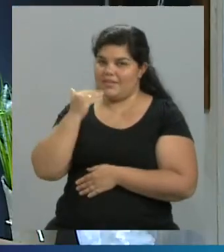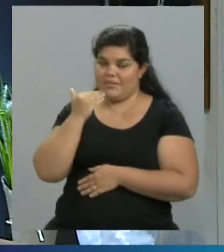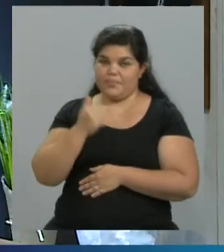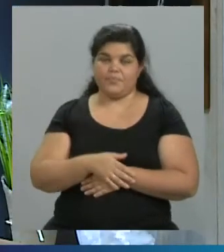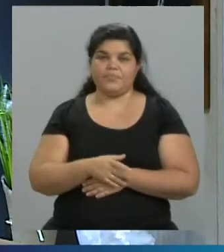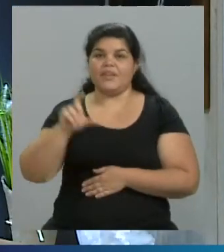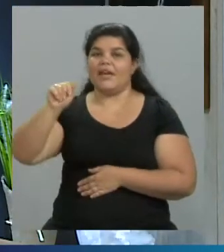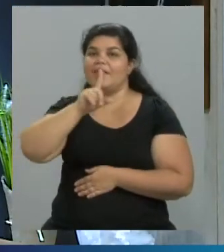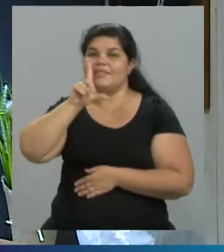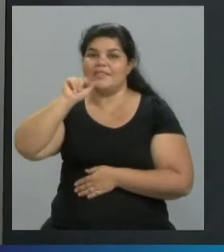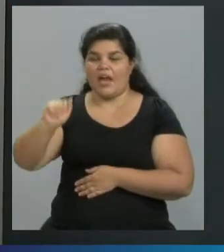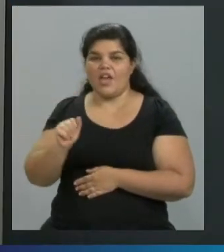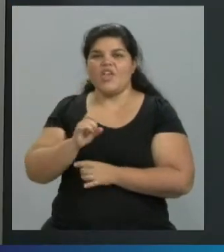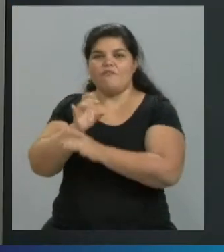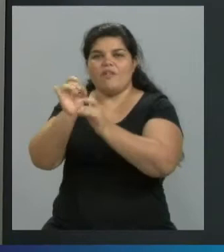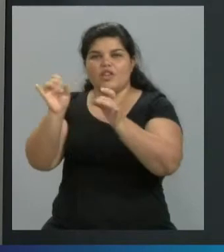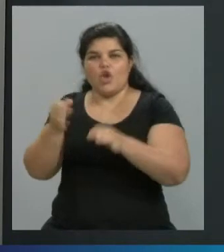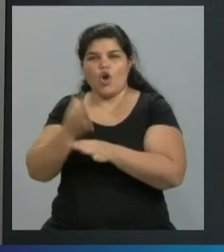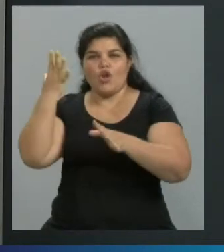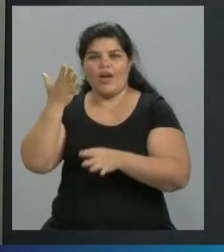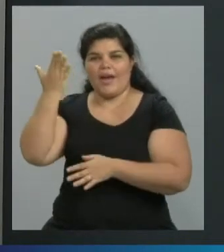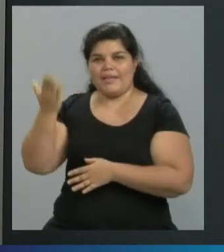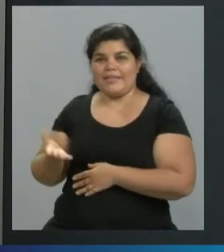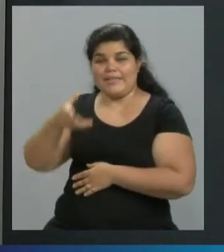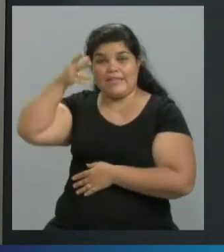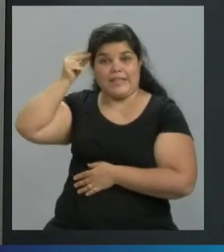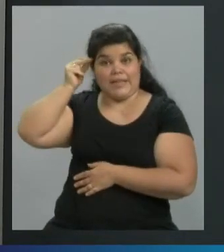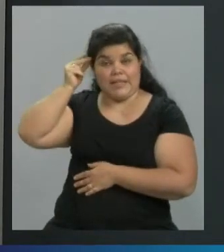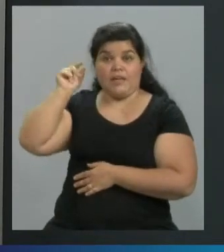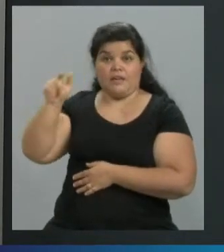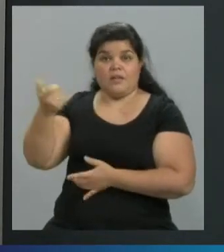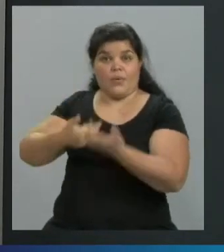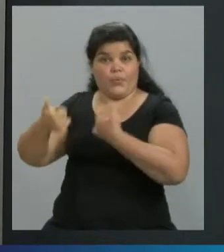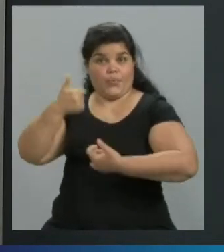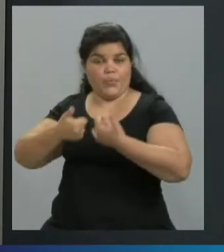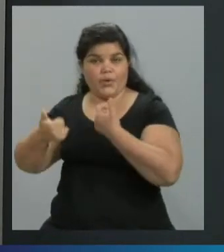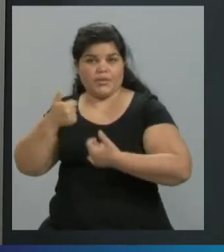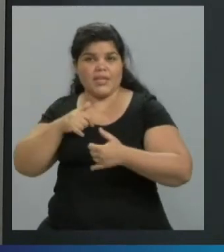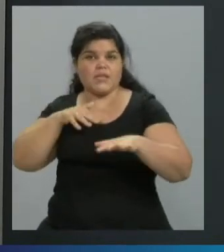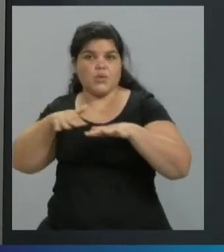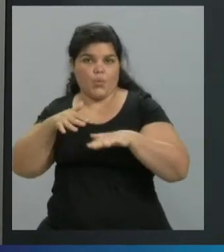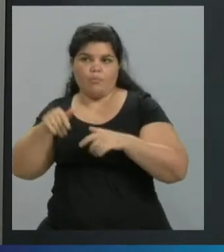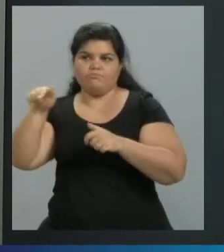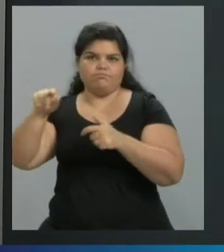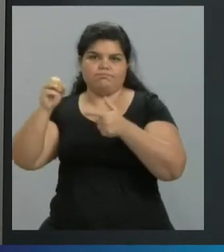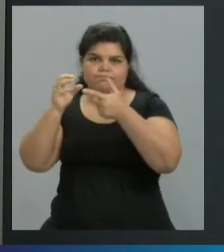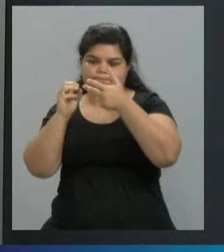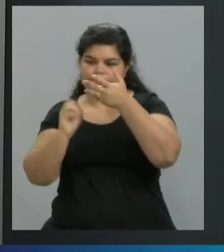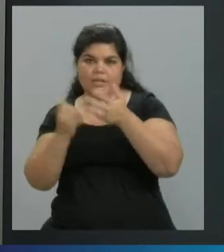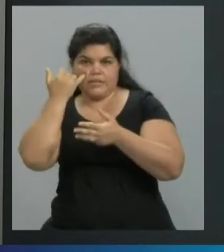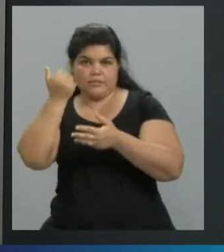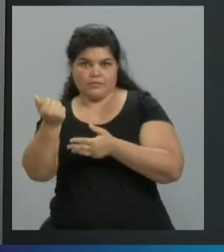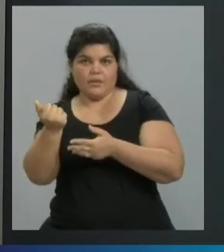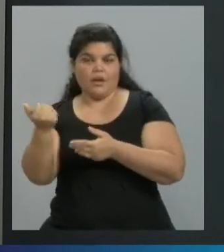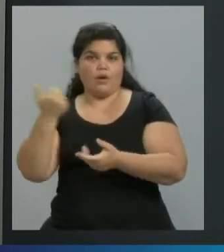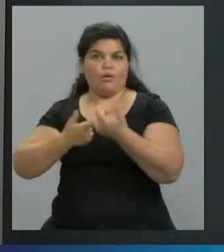Katia Barca, infectóloga desde Chile, dándonos un panorama de cómo está la situación. Bueno, quedó claro, ¿no? Lo dijo ella, los motivos están vinculados con